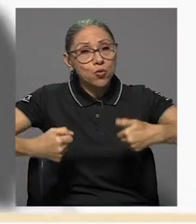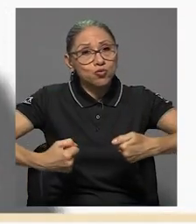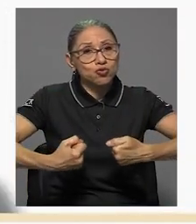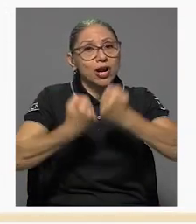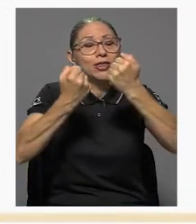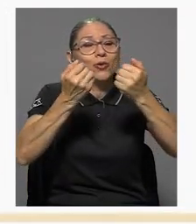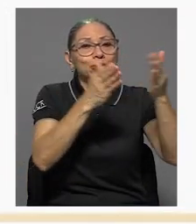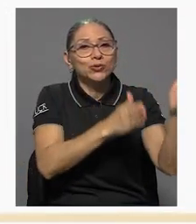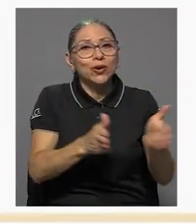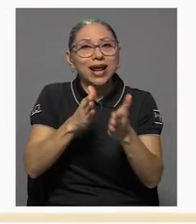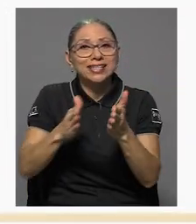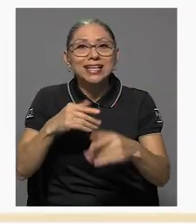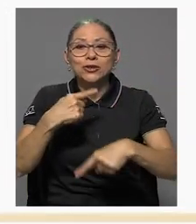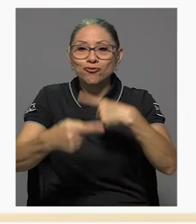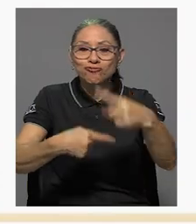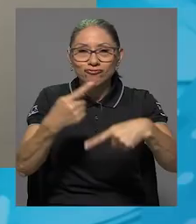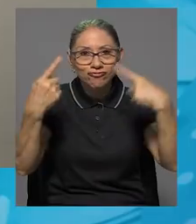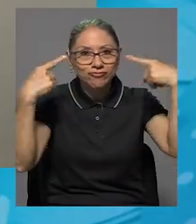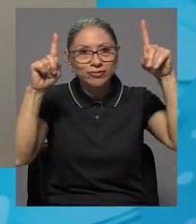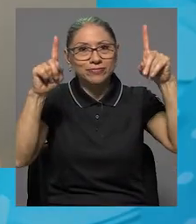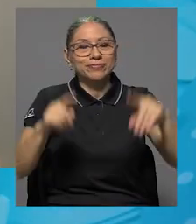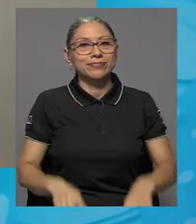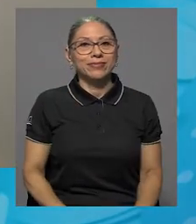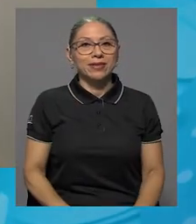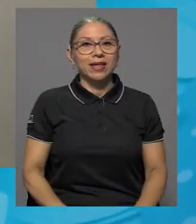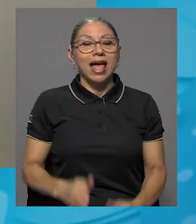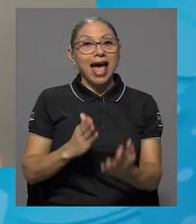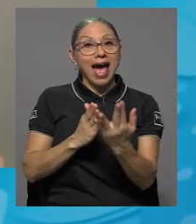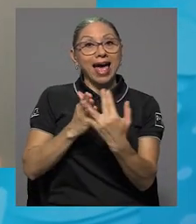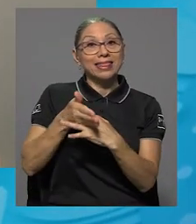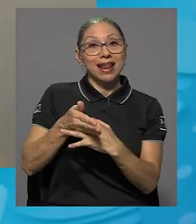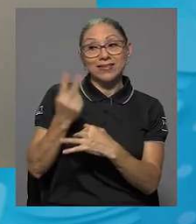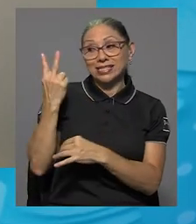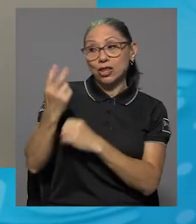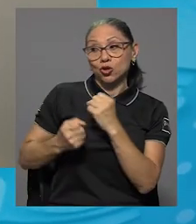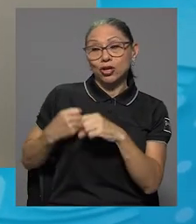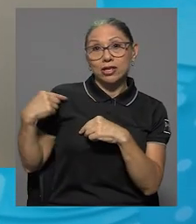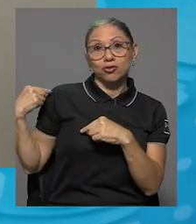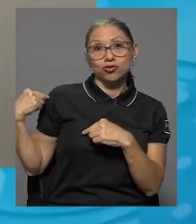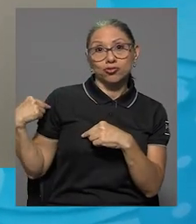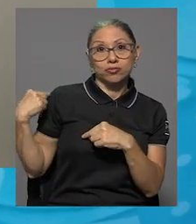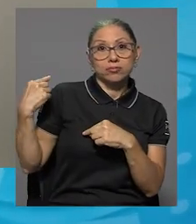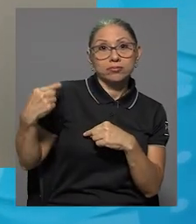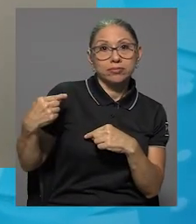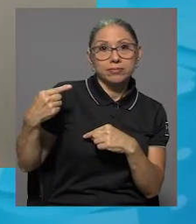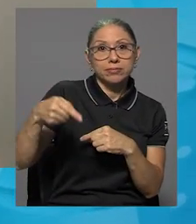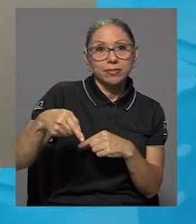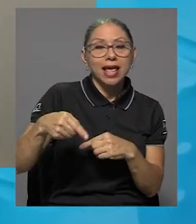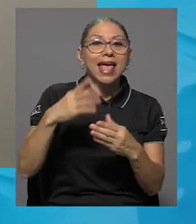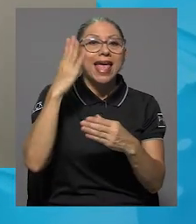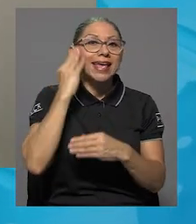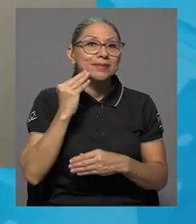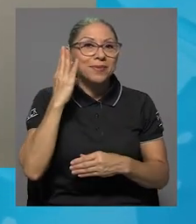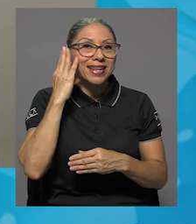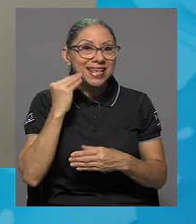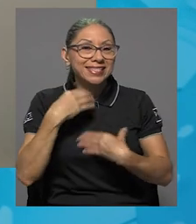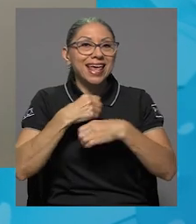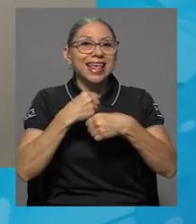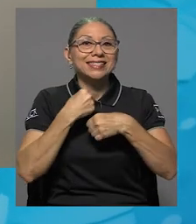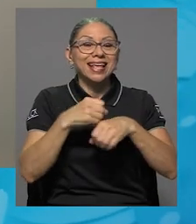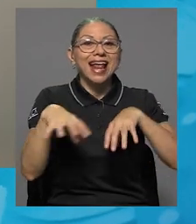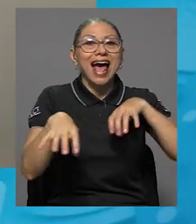en su organización y ejecución. Hemos, a través de estos dos años, tenido la experiencia de hacer actividades tanto